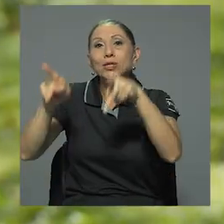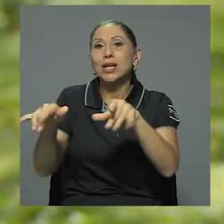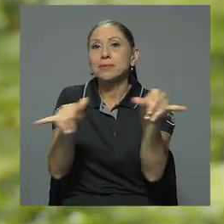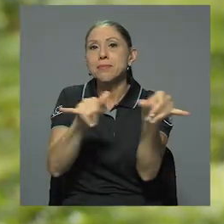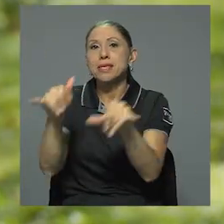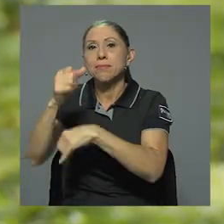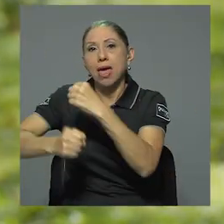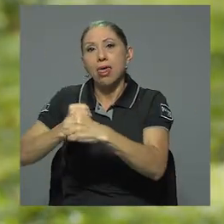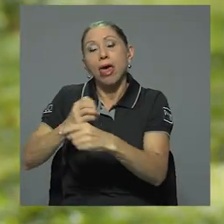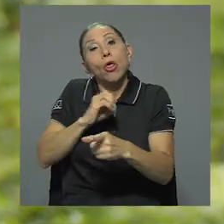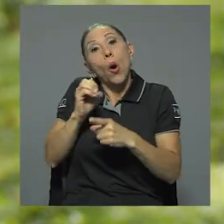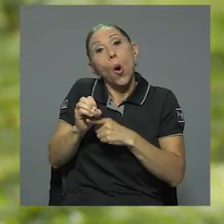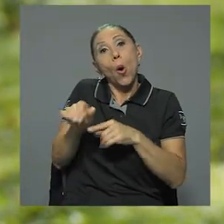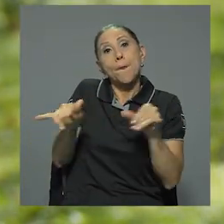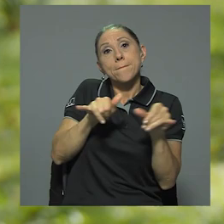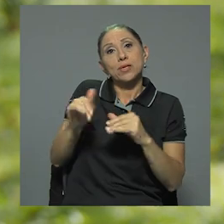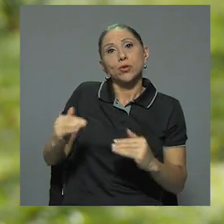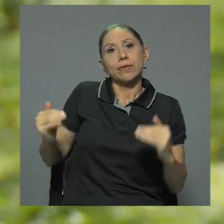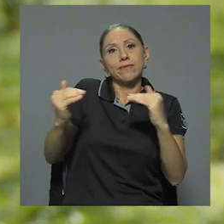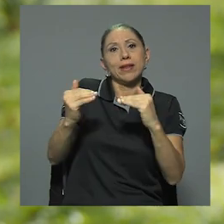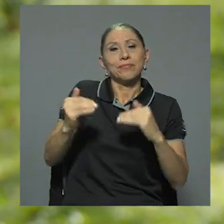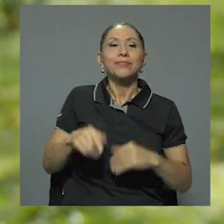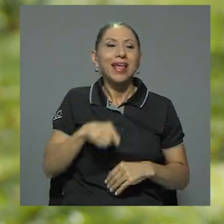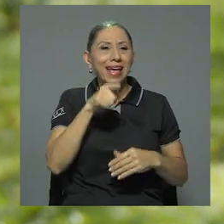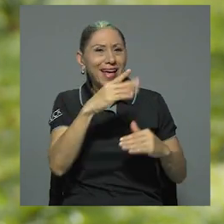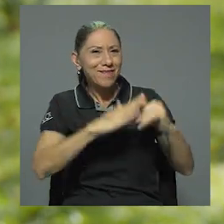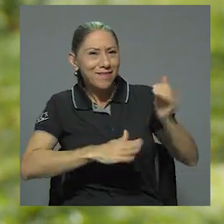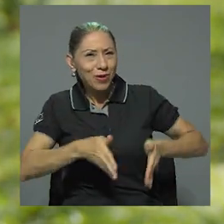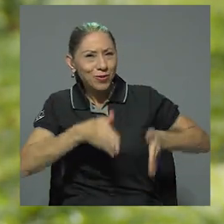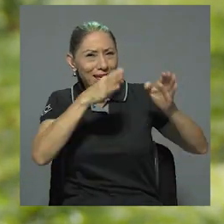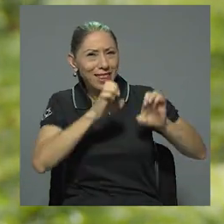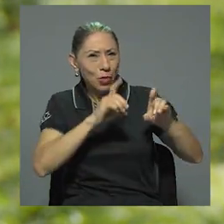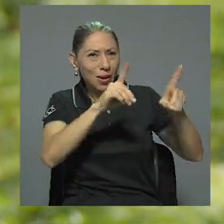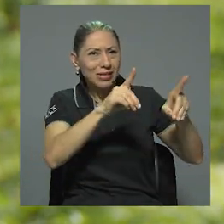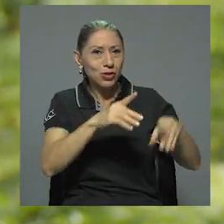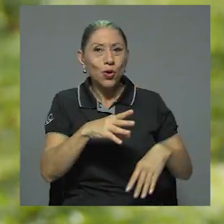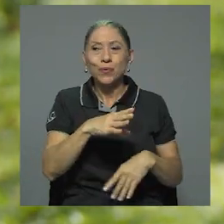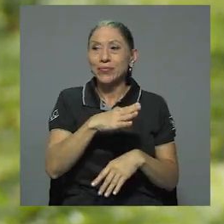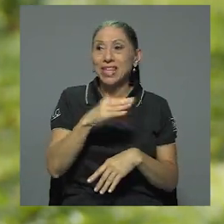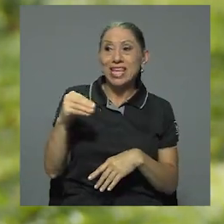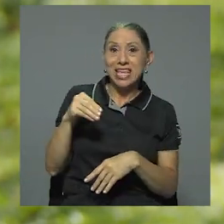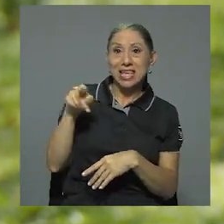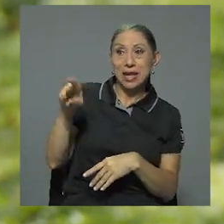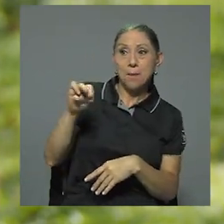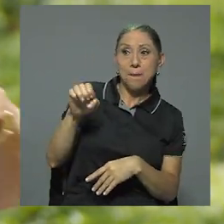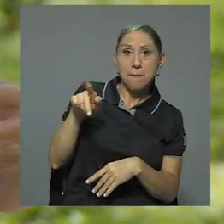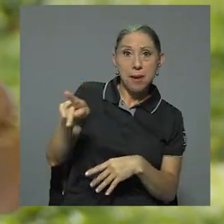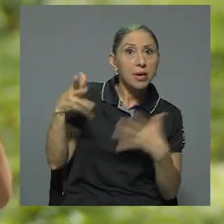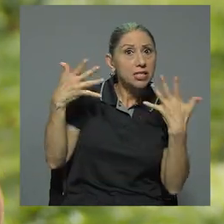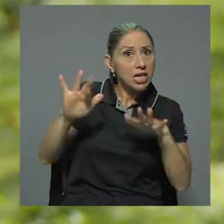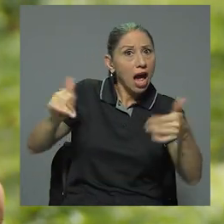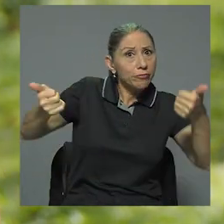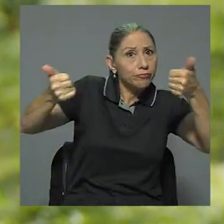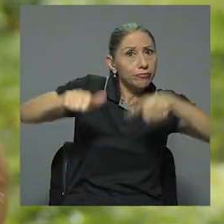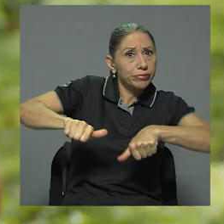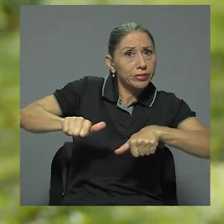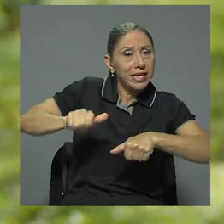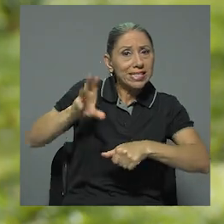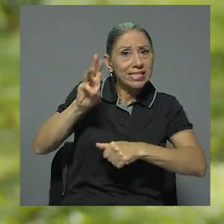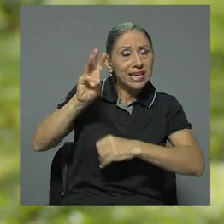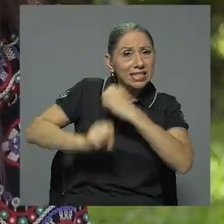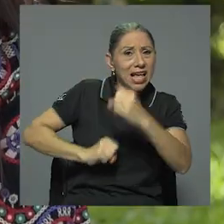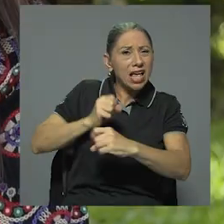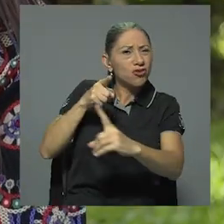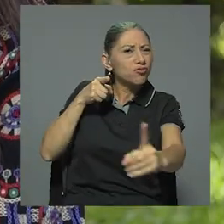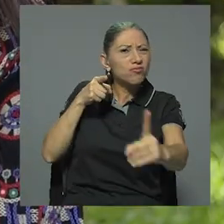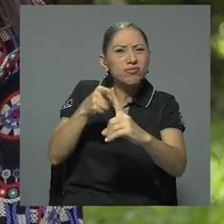Este proyecto que tienen en conjunto la Facultad de Educación y ustedes en el MEP, que ya tiene seis años, ¿qué es lo que busca? ¿Qué pretenden?